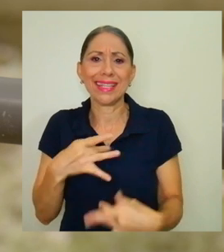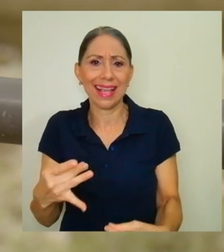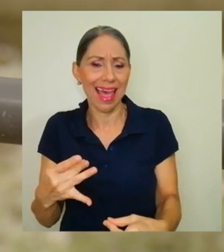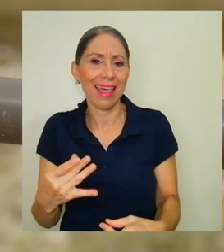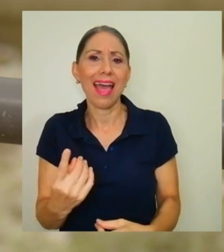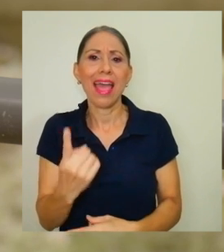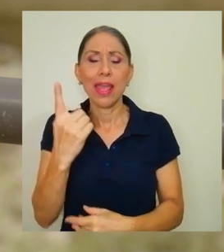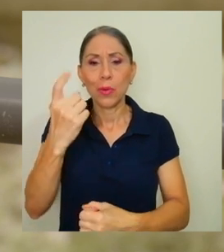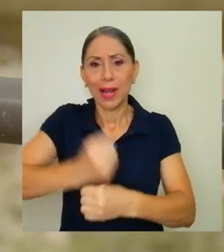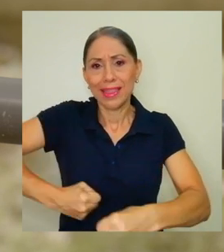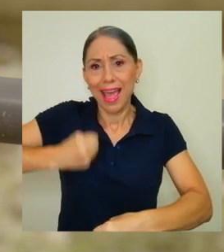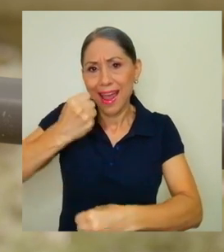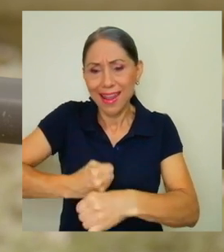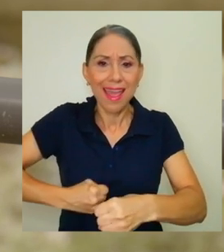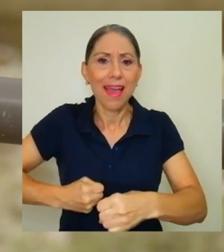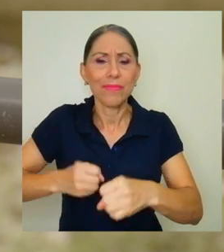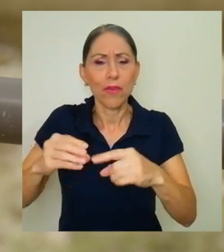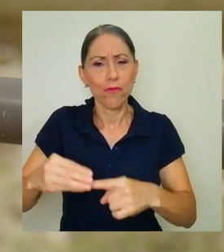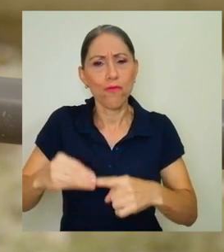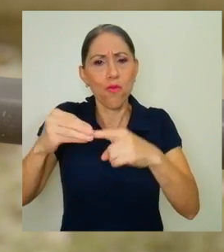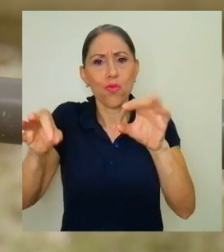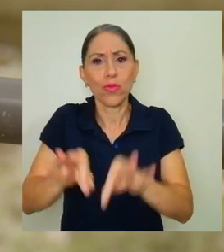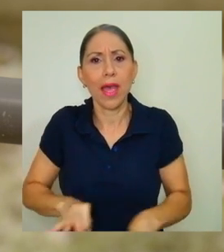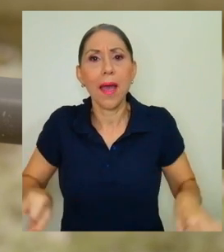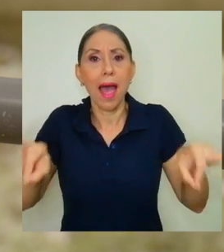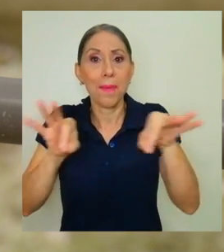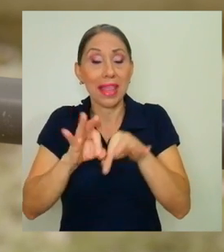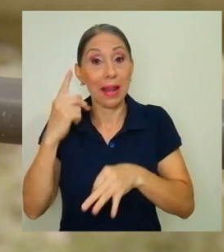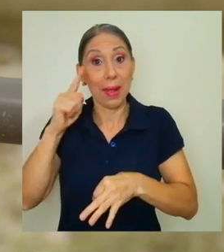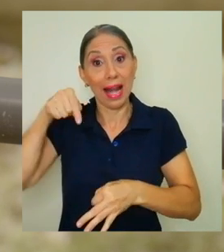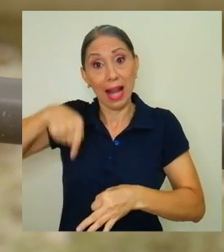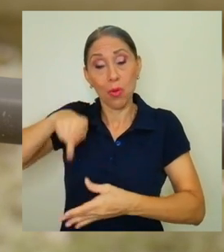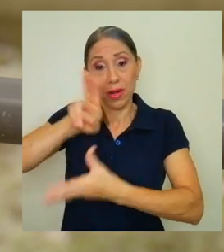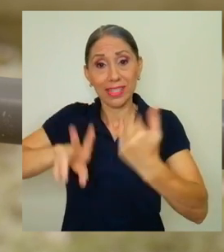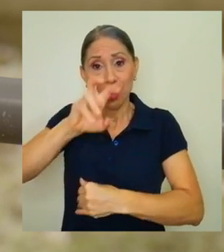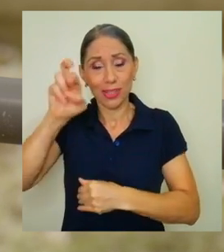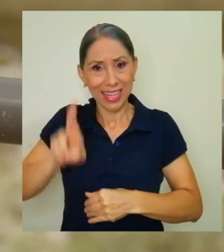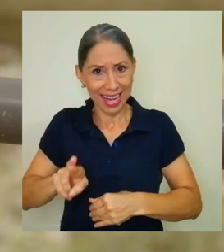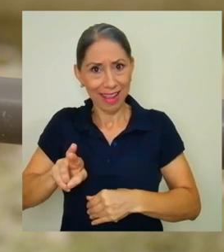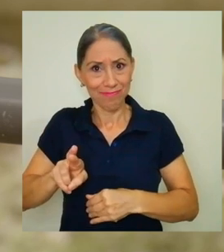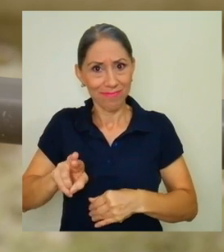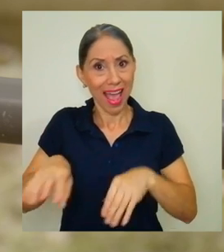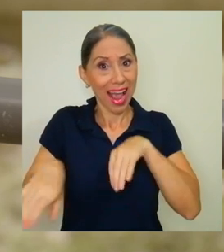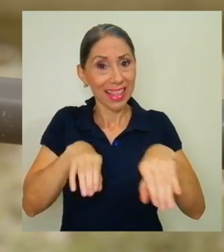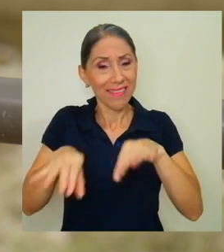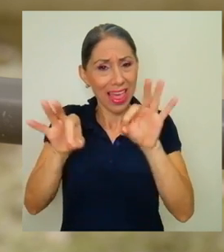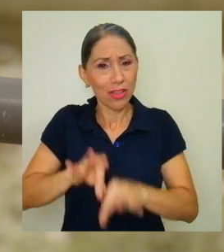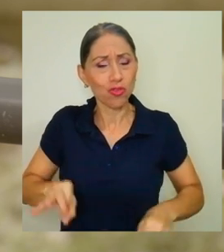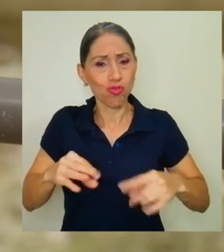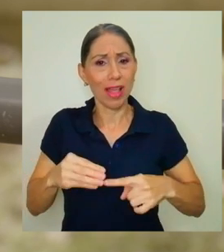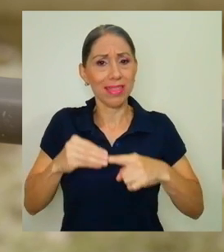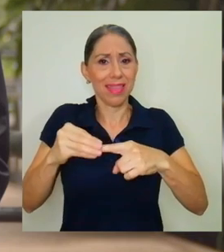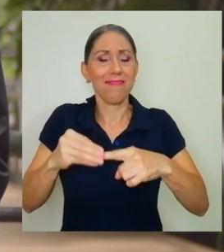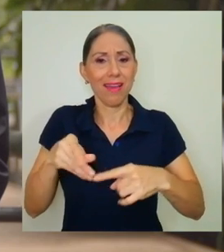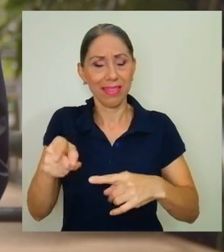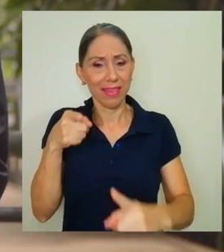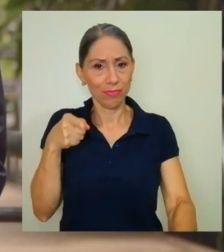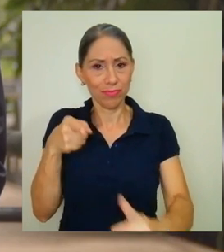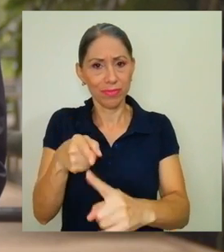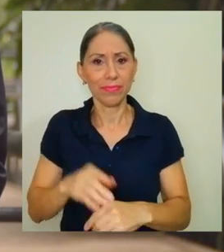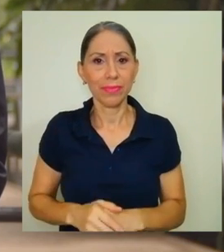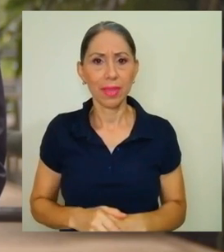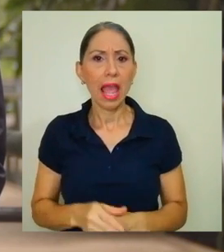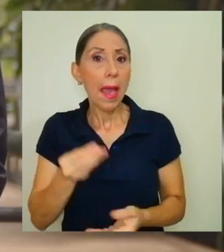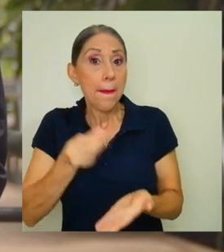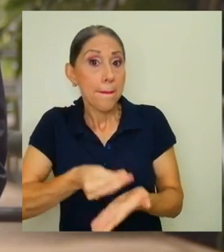en una tarea y un quehacer fundamental, por lo menos para la Universidad de Costa Rica, actividad sustantiva, ¿verdad? Es un quehacer. ¿Cuál